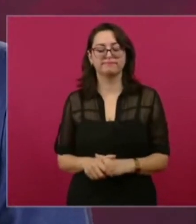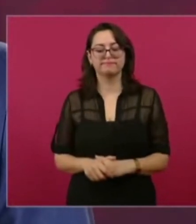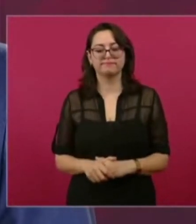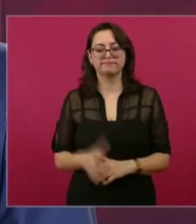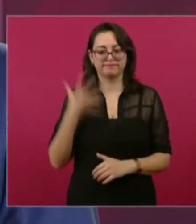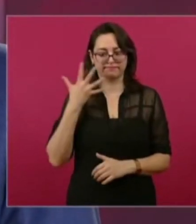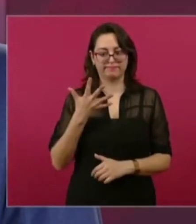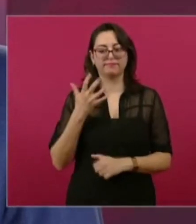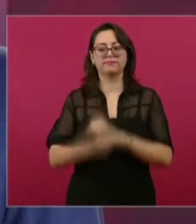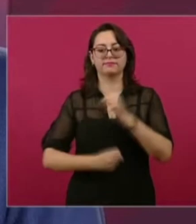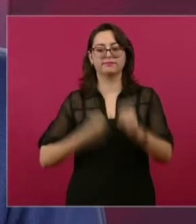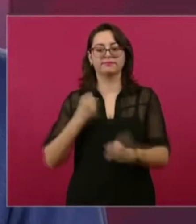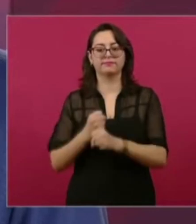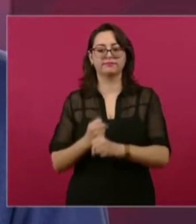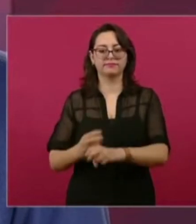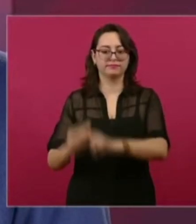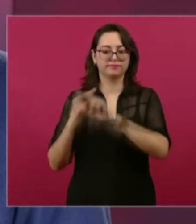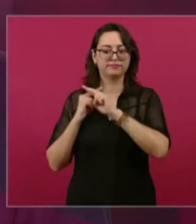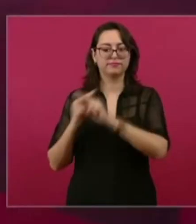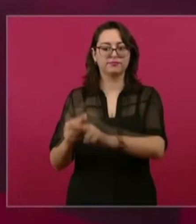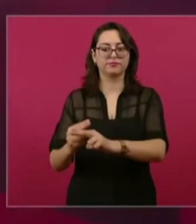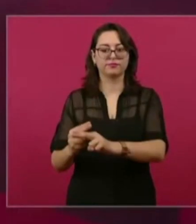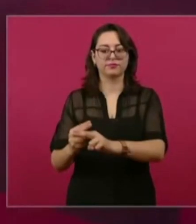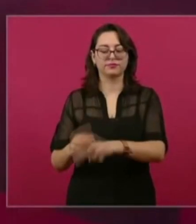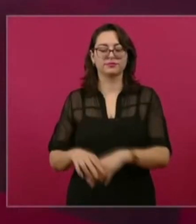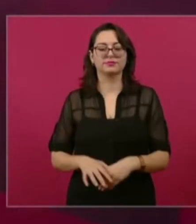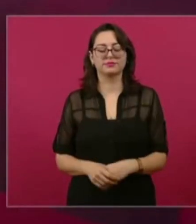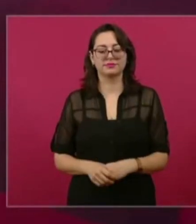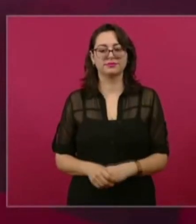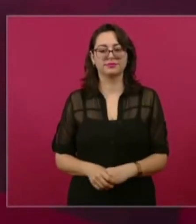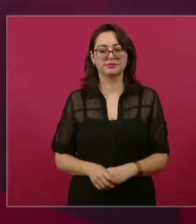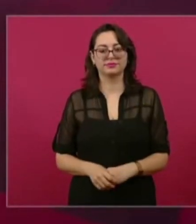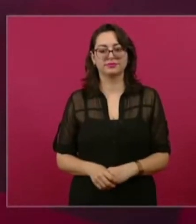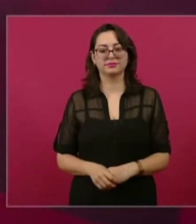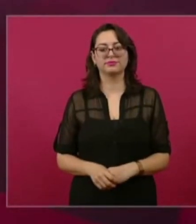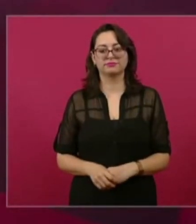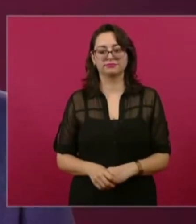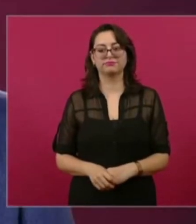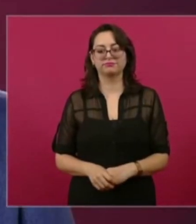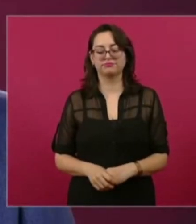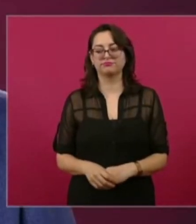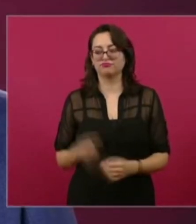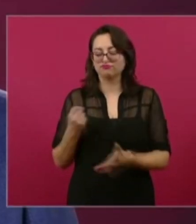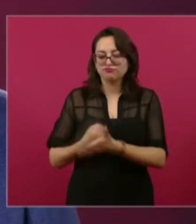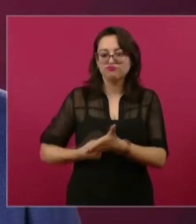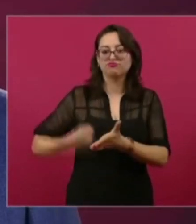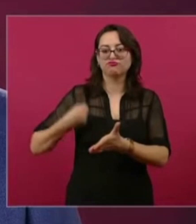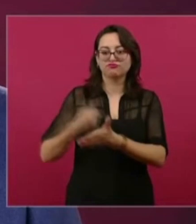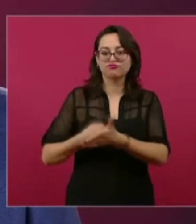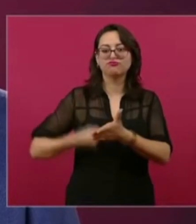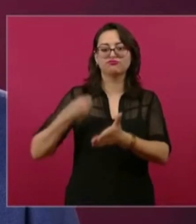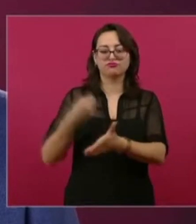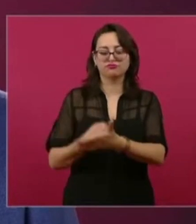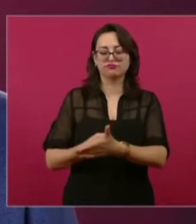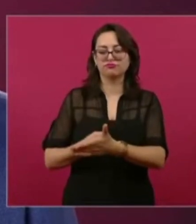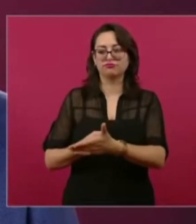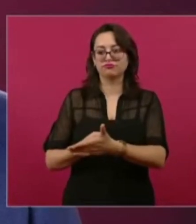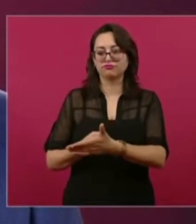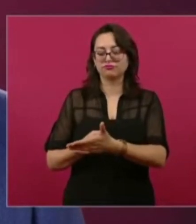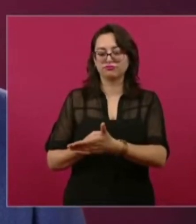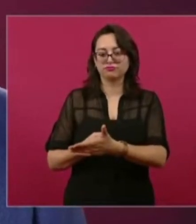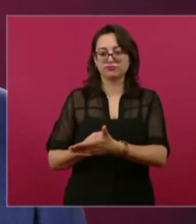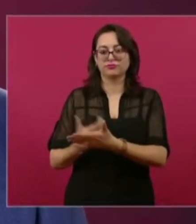cinco años apenas de que triunfamos, de ese día